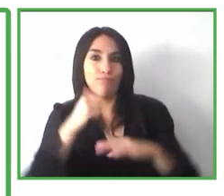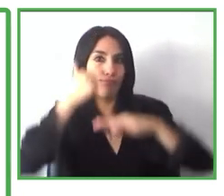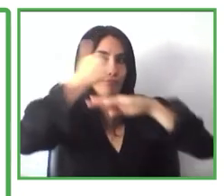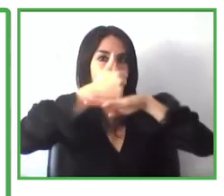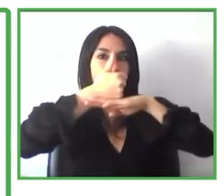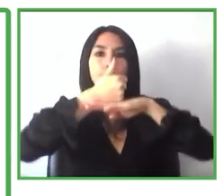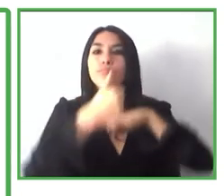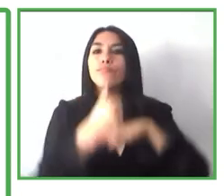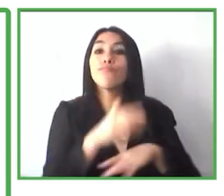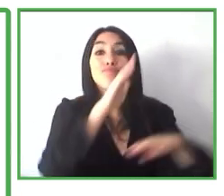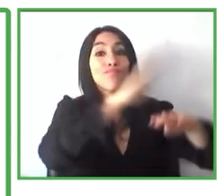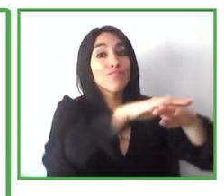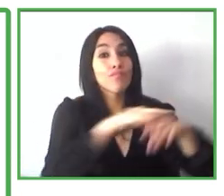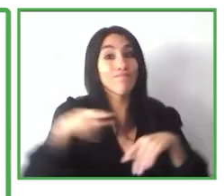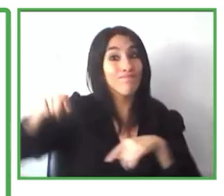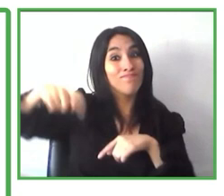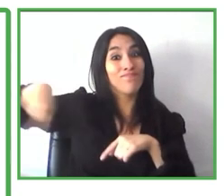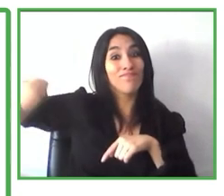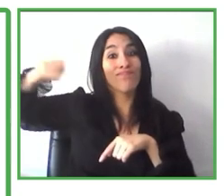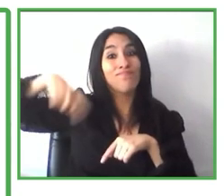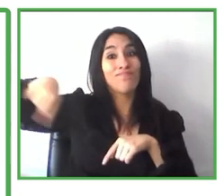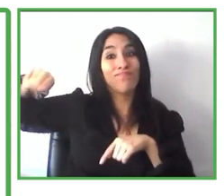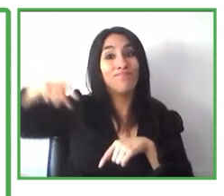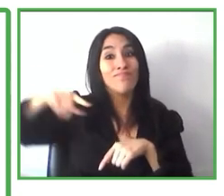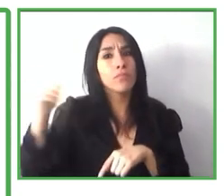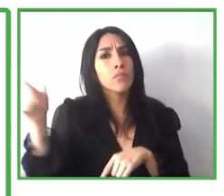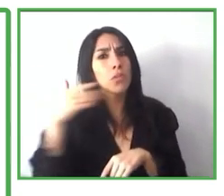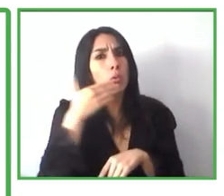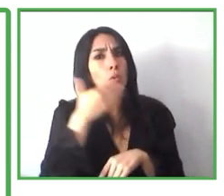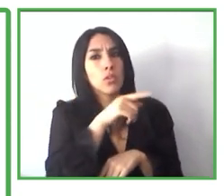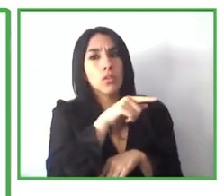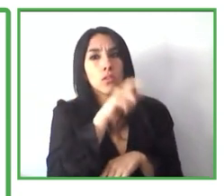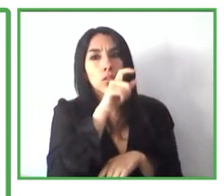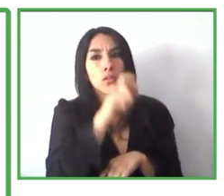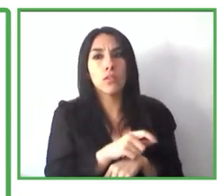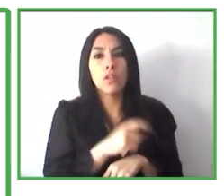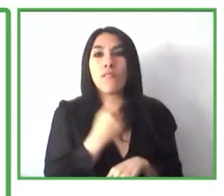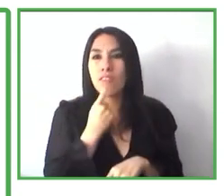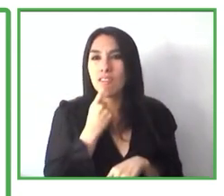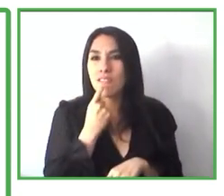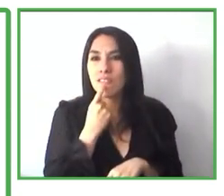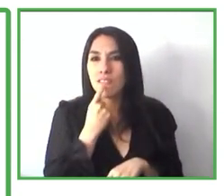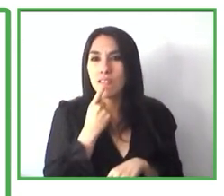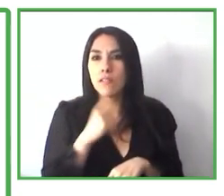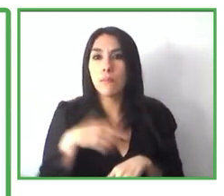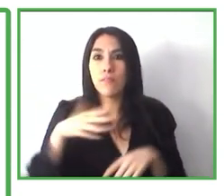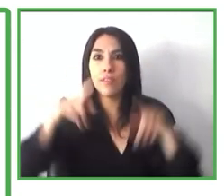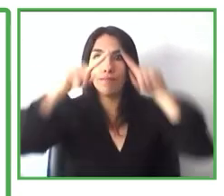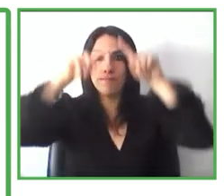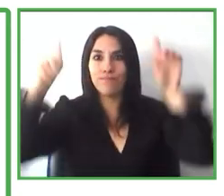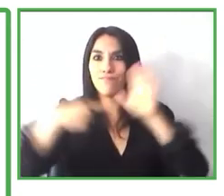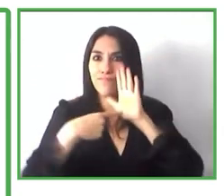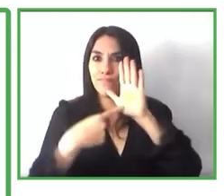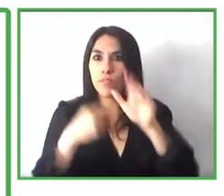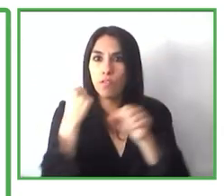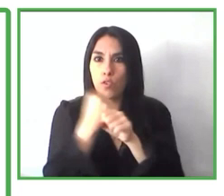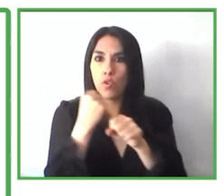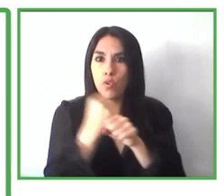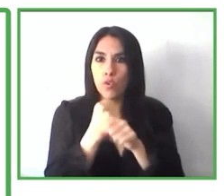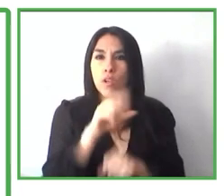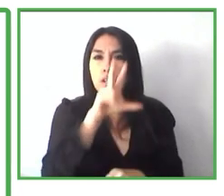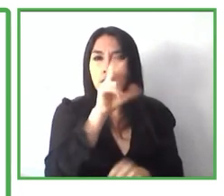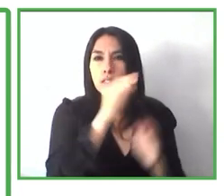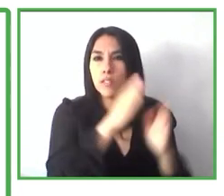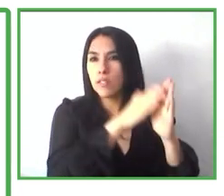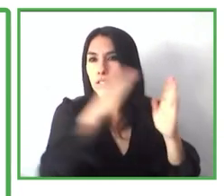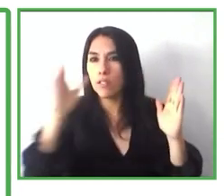sistema donde el gobierno puede ayudar a cubrir 30 a 100% de los costos a quienes dan trabajo